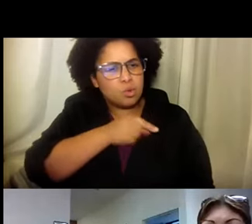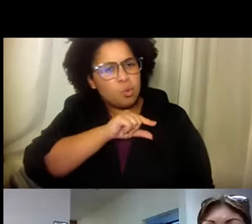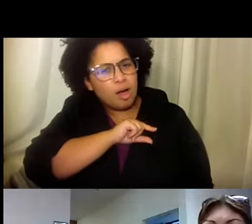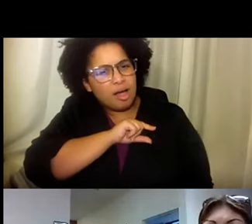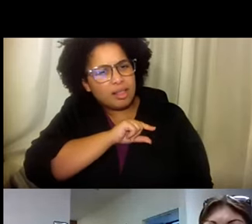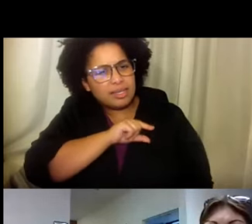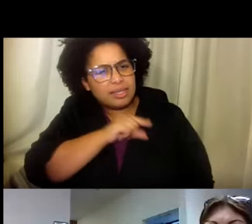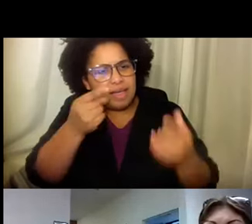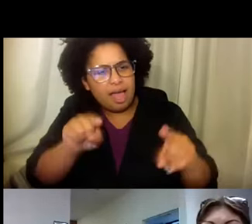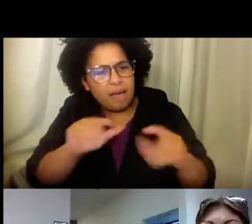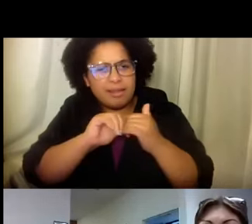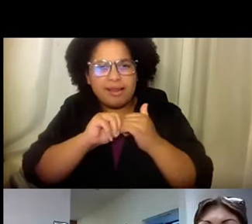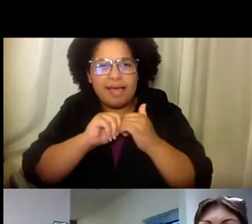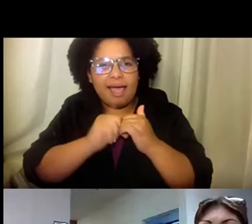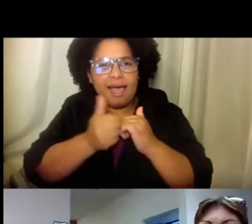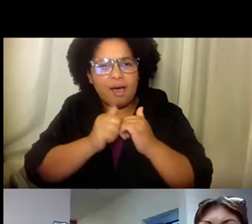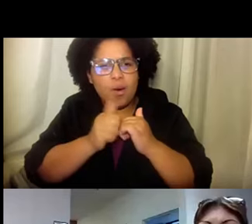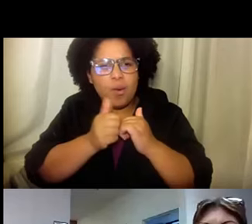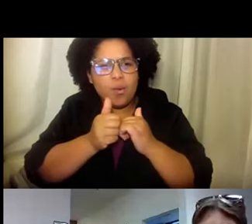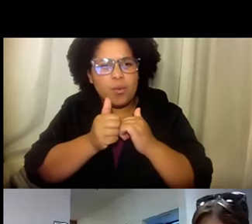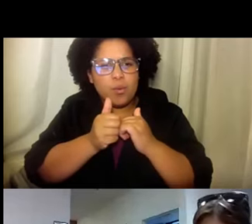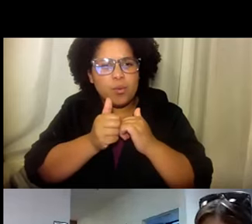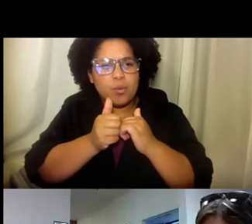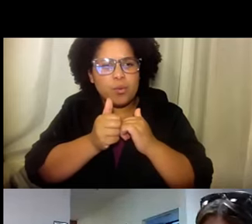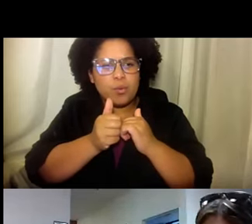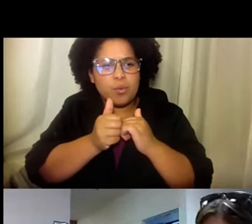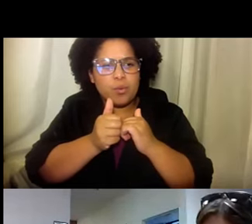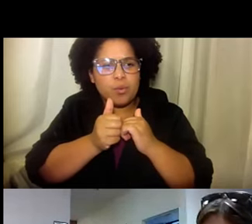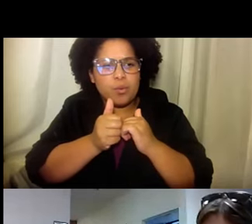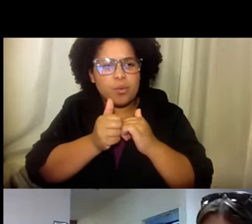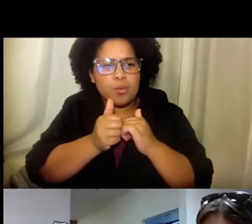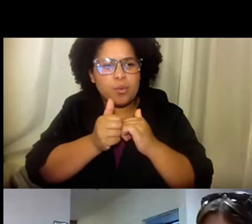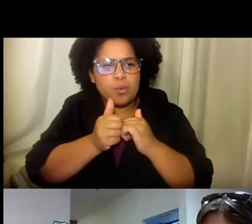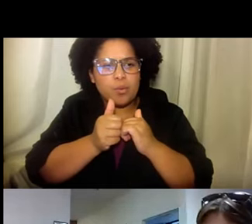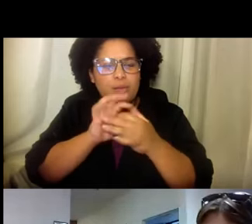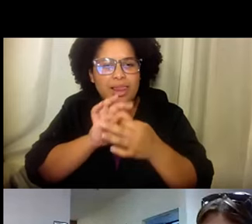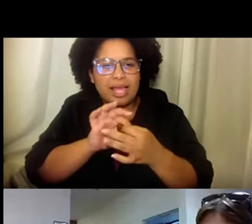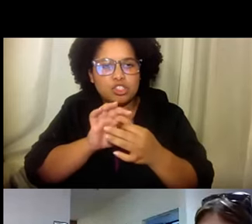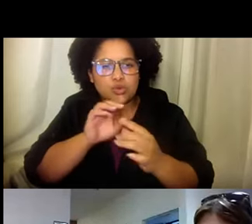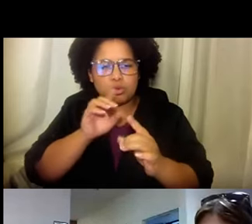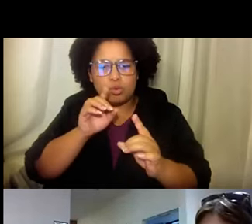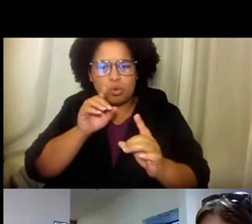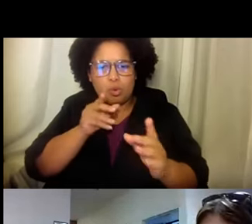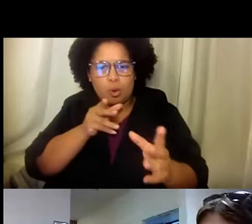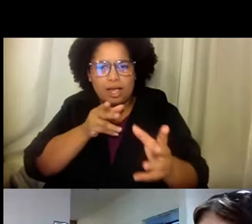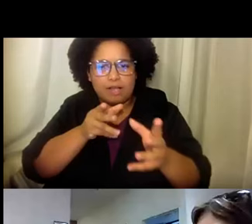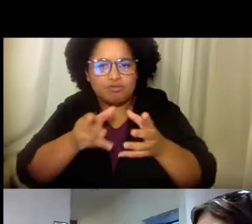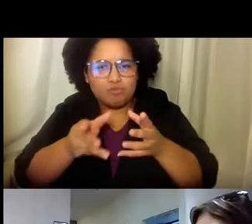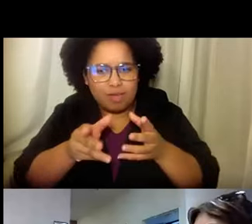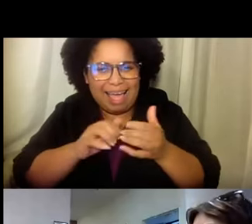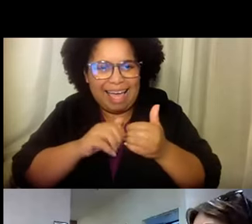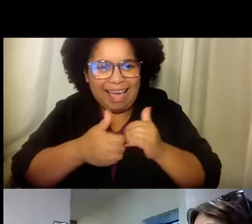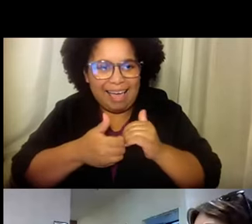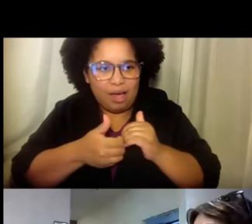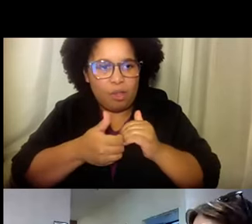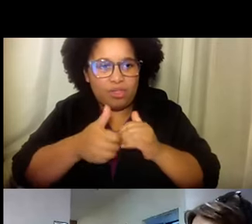¿Cómo es que la calidad se logra? Y cómo es que se logra al punto de interacción?